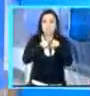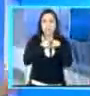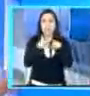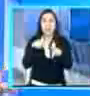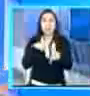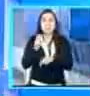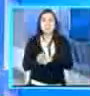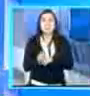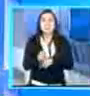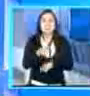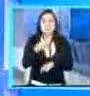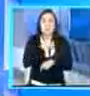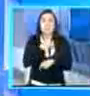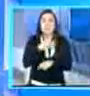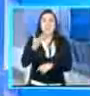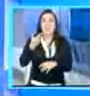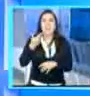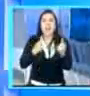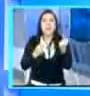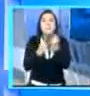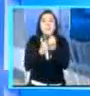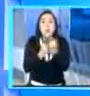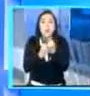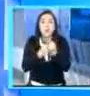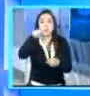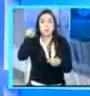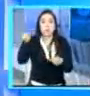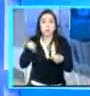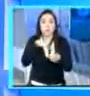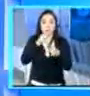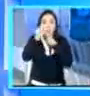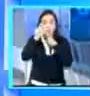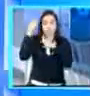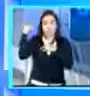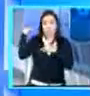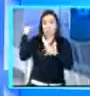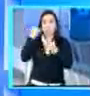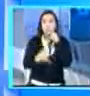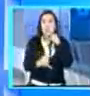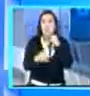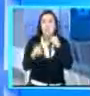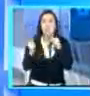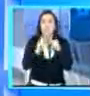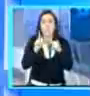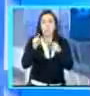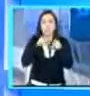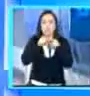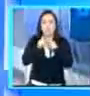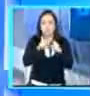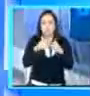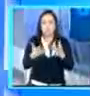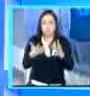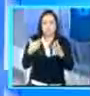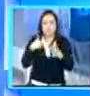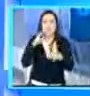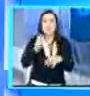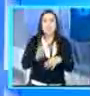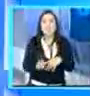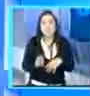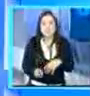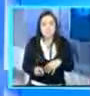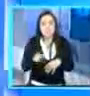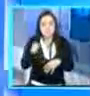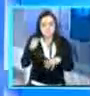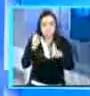queríamos escuchar, a lo mejor, por lo que se encontró en los últimos meses, pero no profundizaban en el tema de impuestos, por ejemplo, Nicolás. ¿Hay que subir